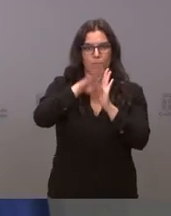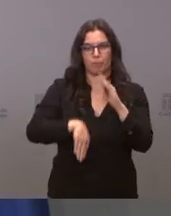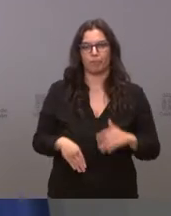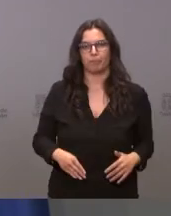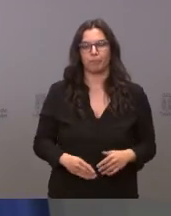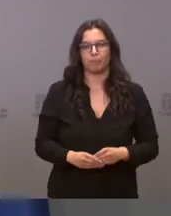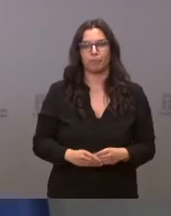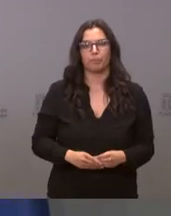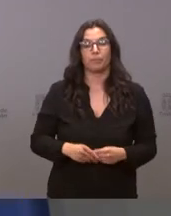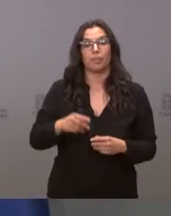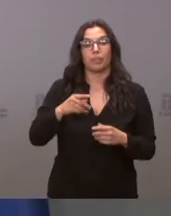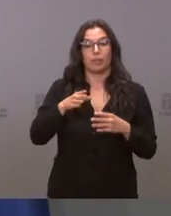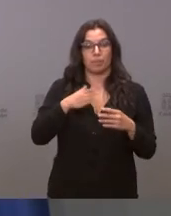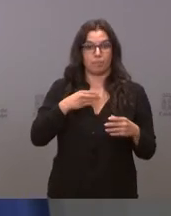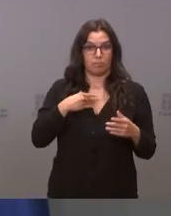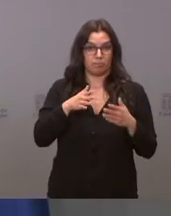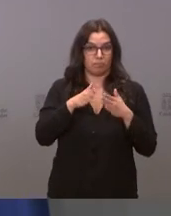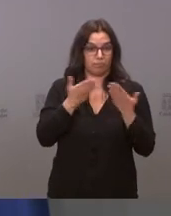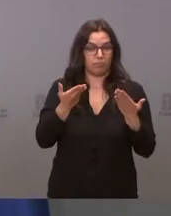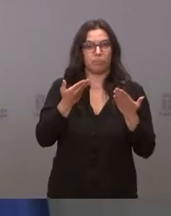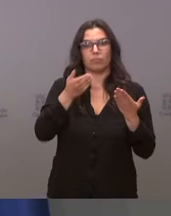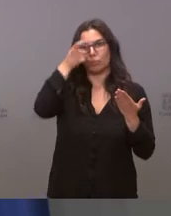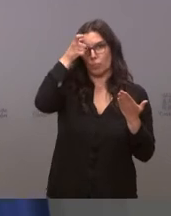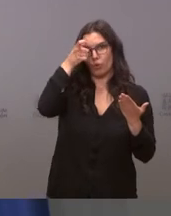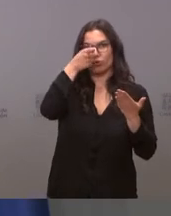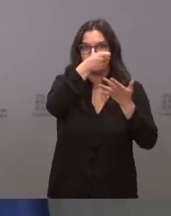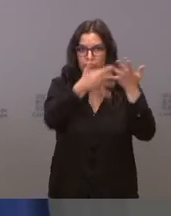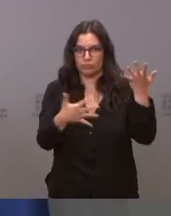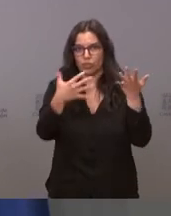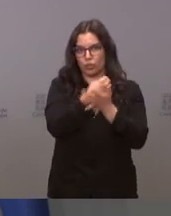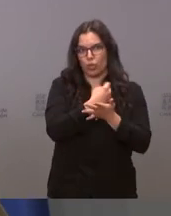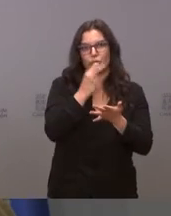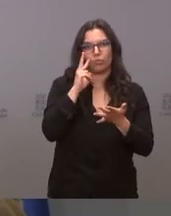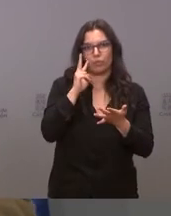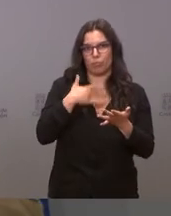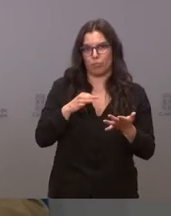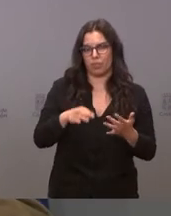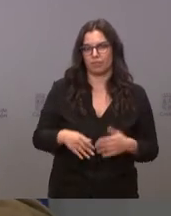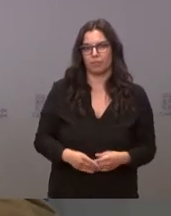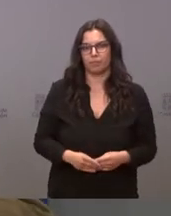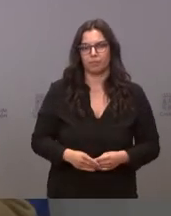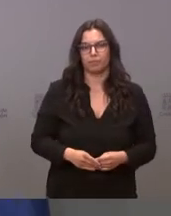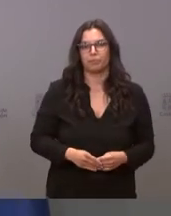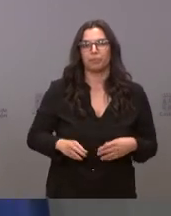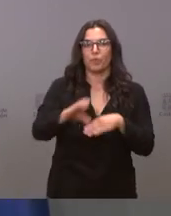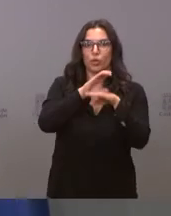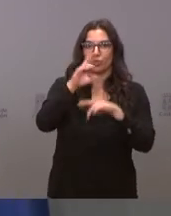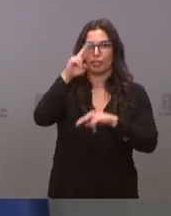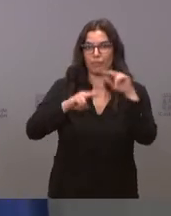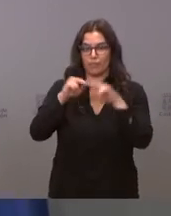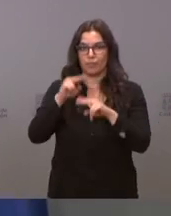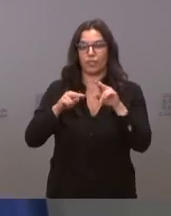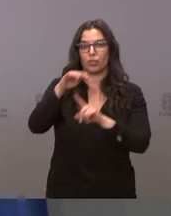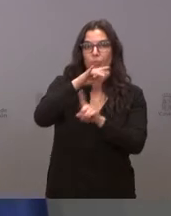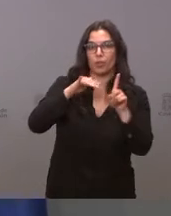Tienen detalladas en la hoja todos los municipios de en todas las provincias. La Consejería de Fomento y Medio